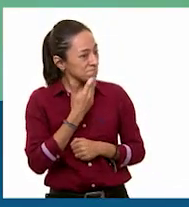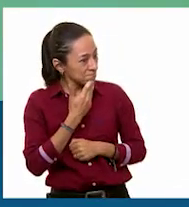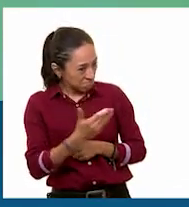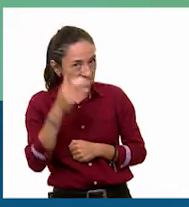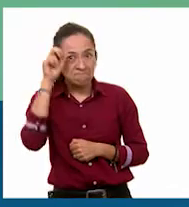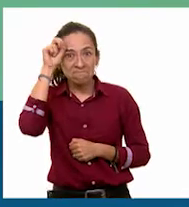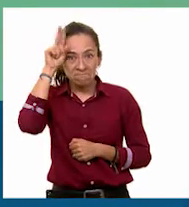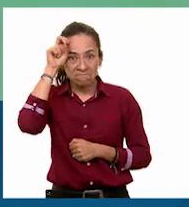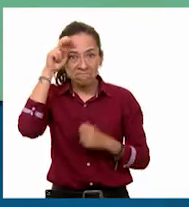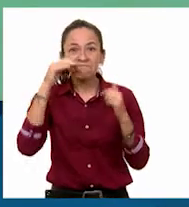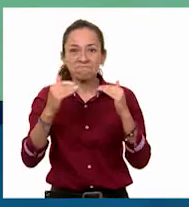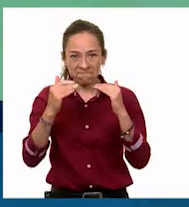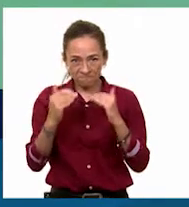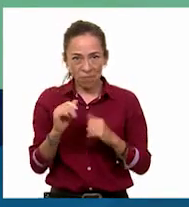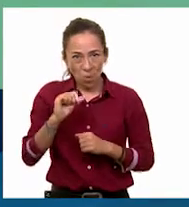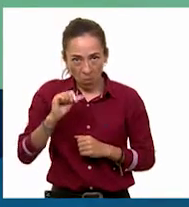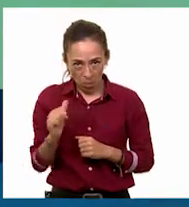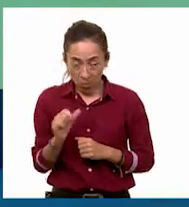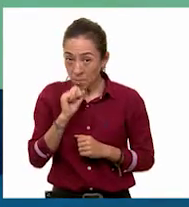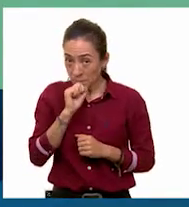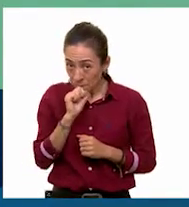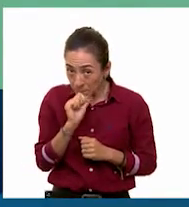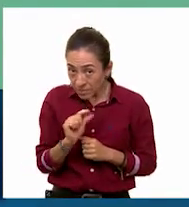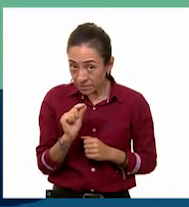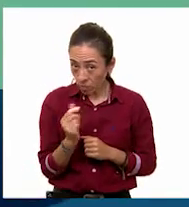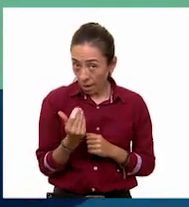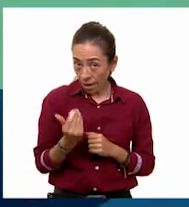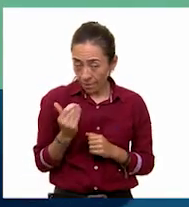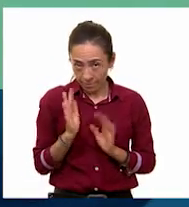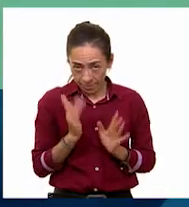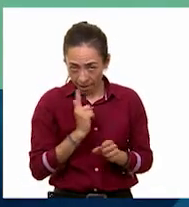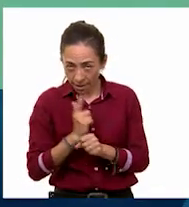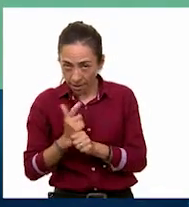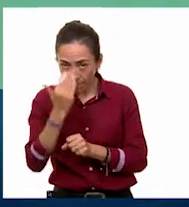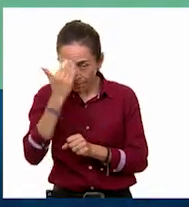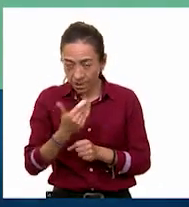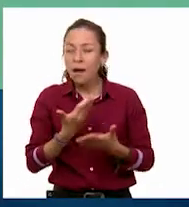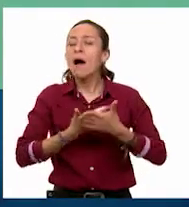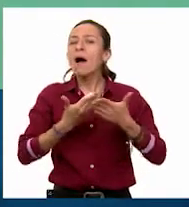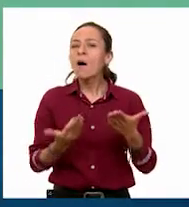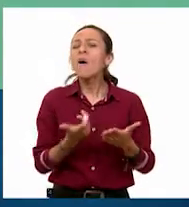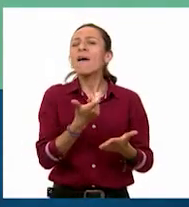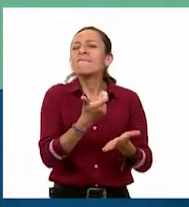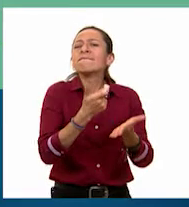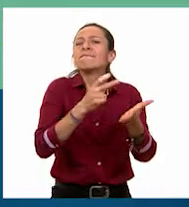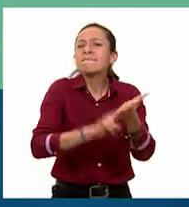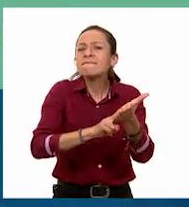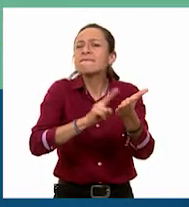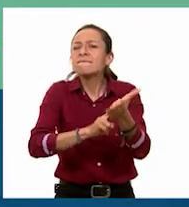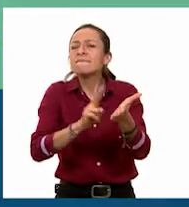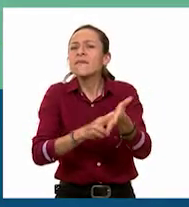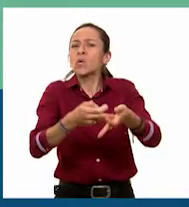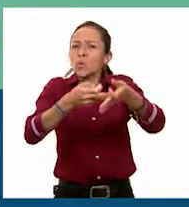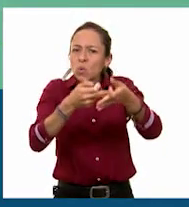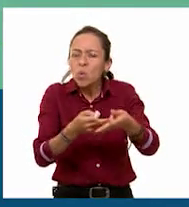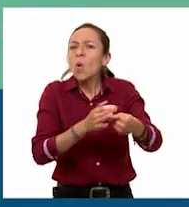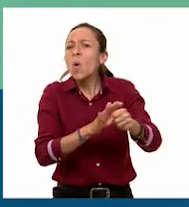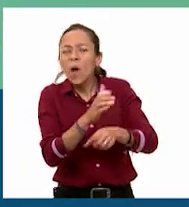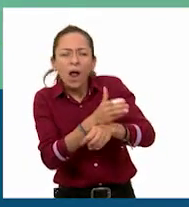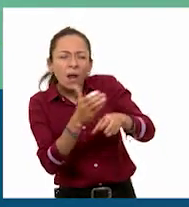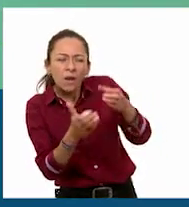el siguiente punto, de acuerdo con lo anterior. Determinen el precio con descuento de cada uno de los siguientes artículos.